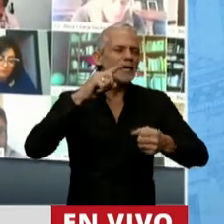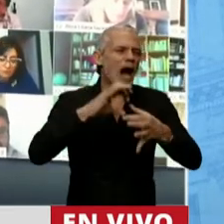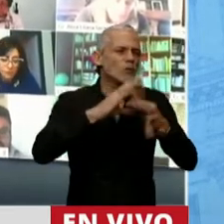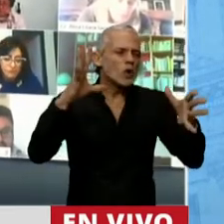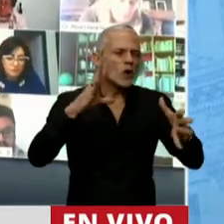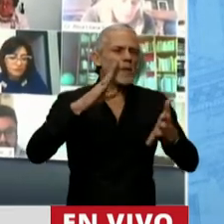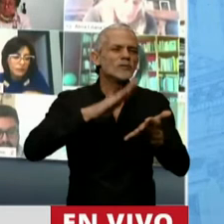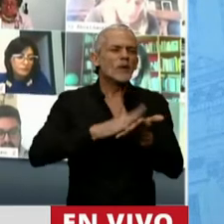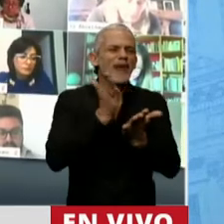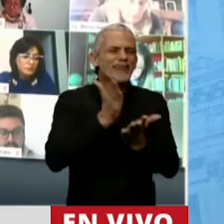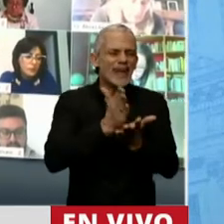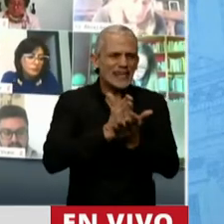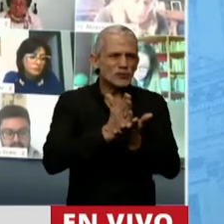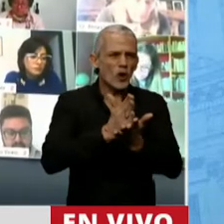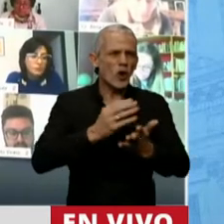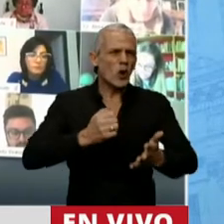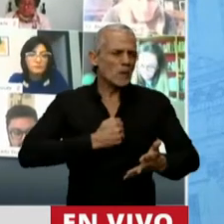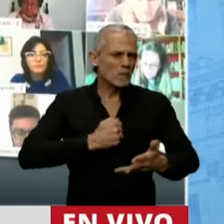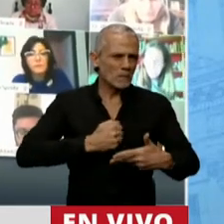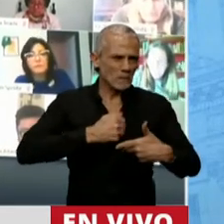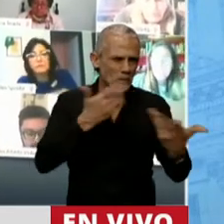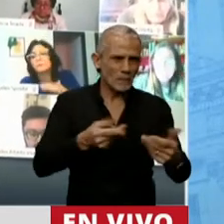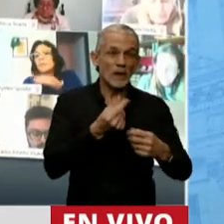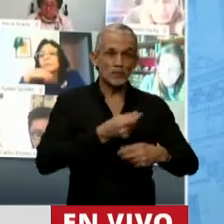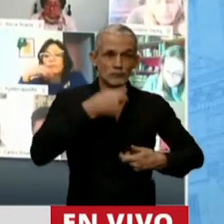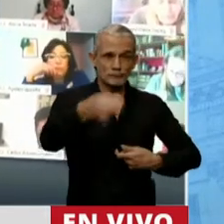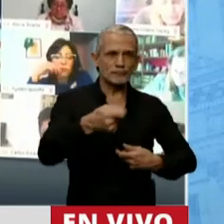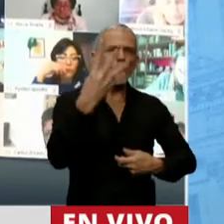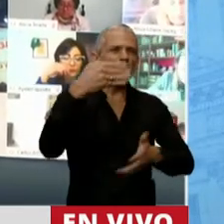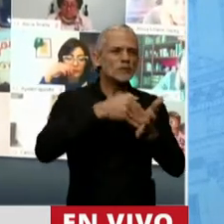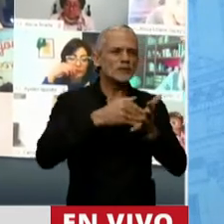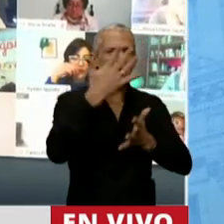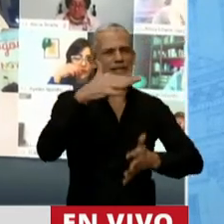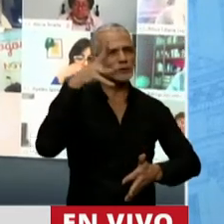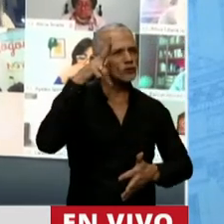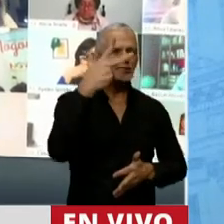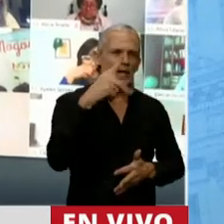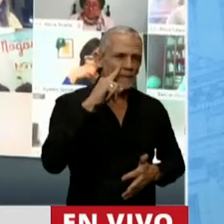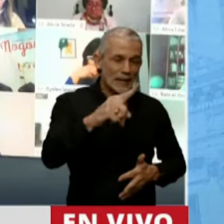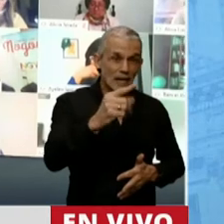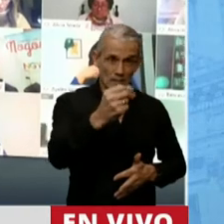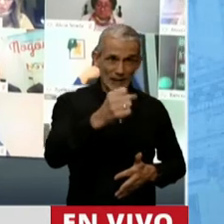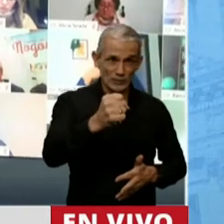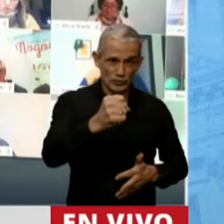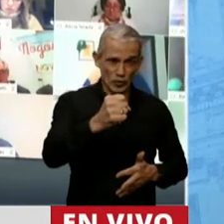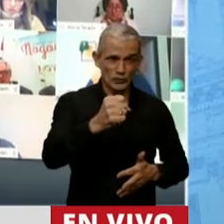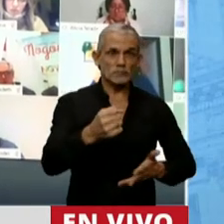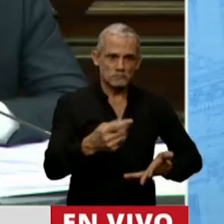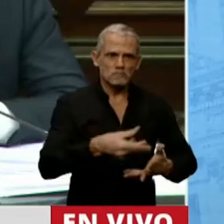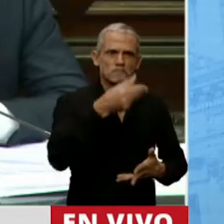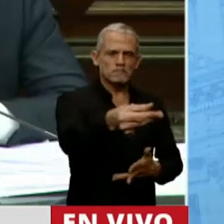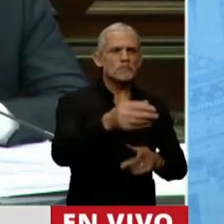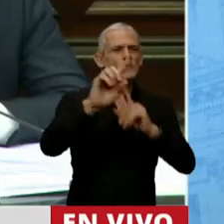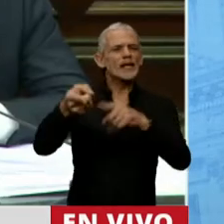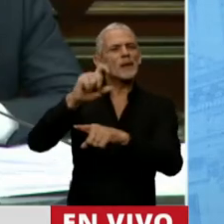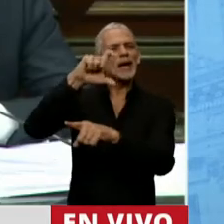Pontificios, escolas ocurrentes, por un monto de 4.583.000 pesos, y a